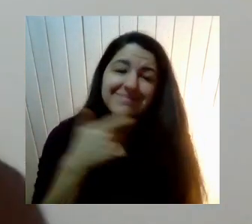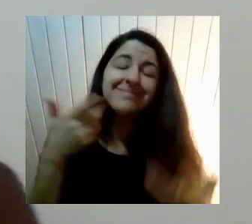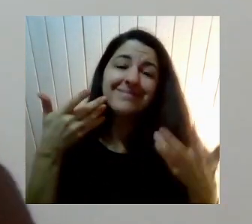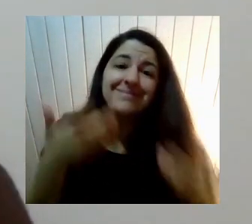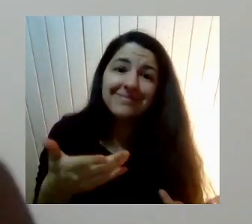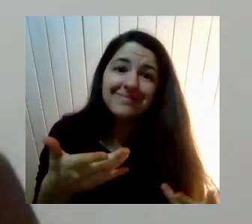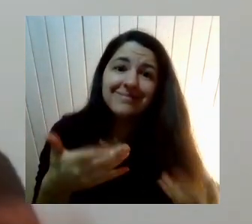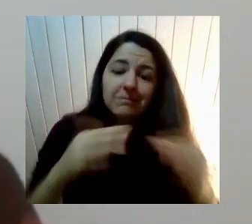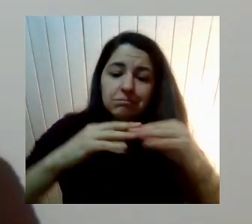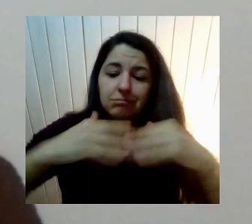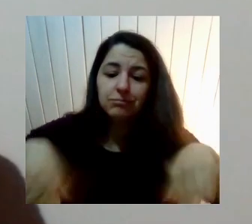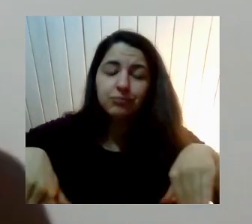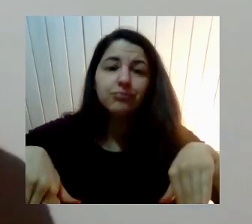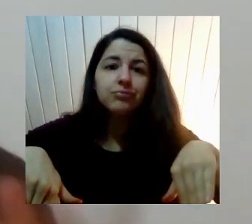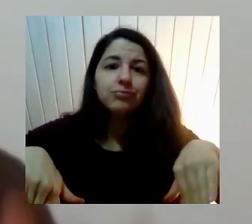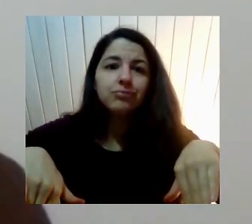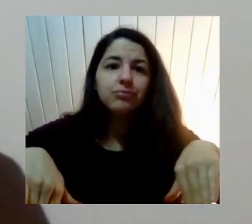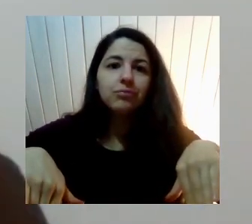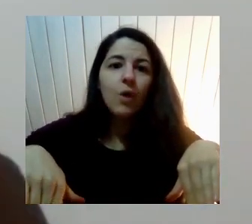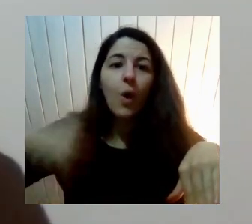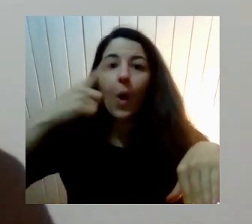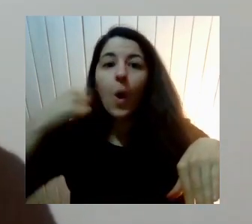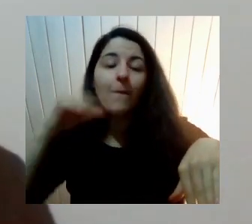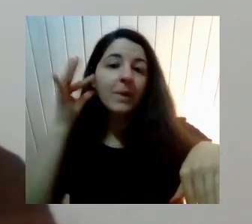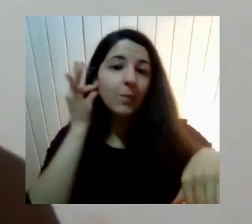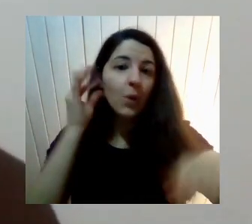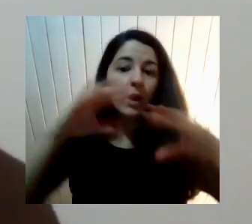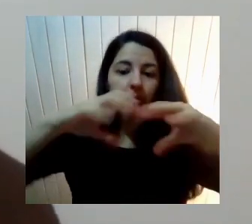mujer Sino que era Absolutamente Heteronormado ¿Cierto?